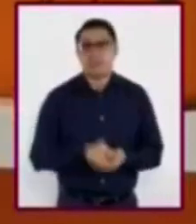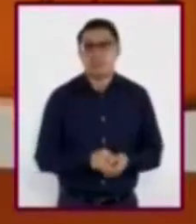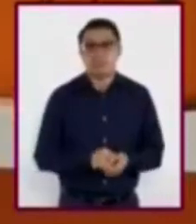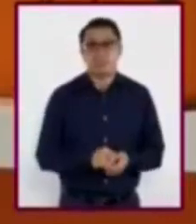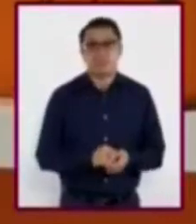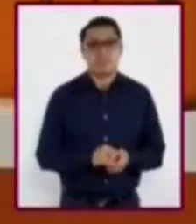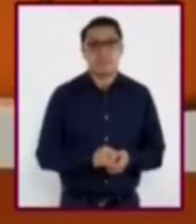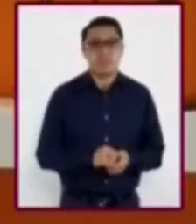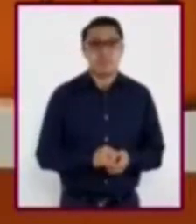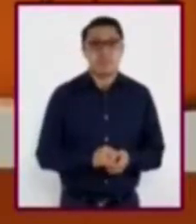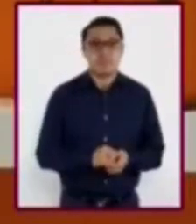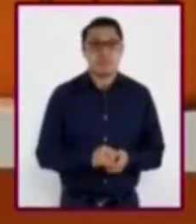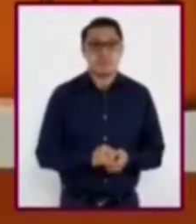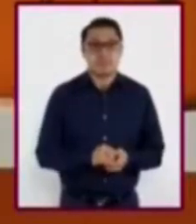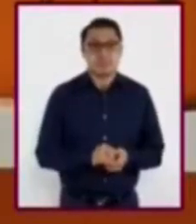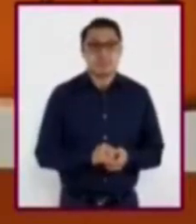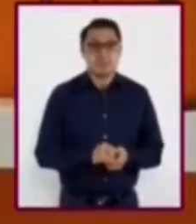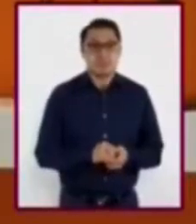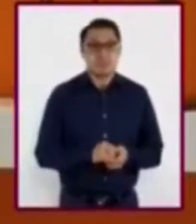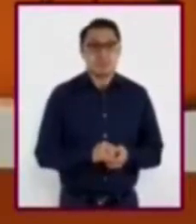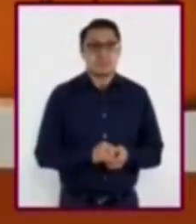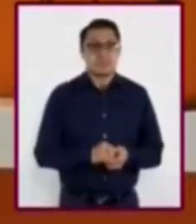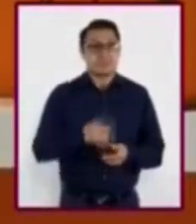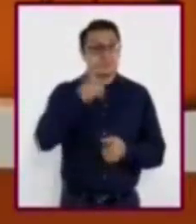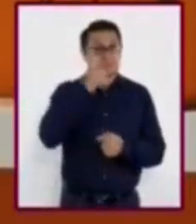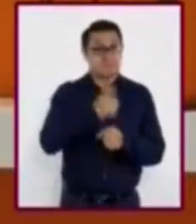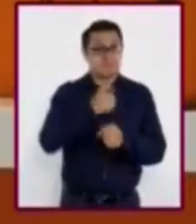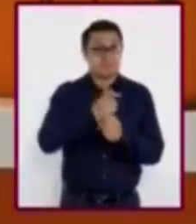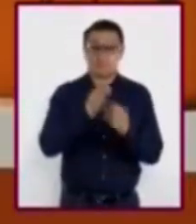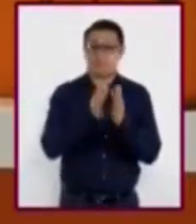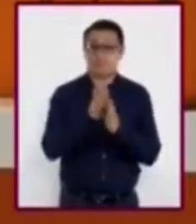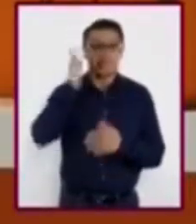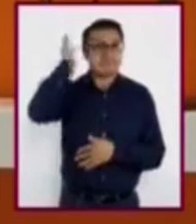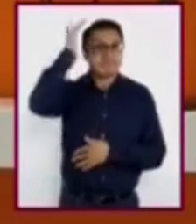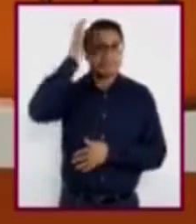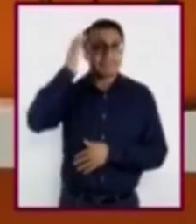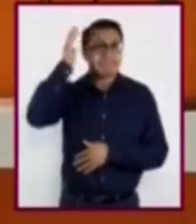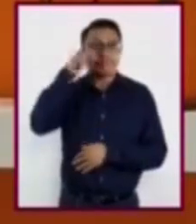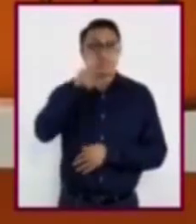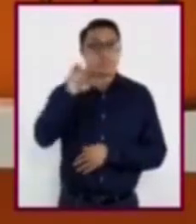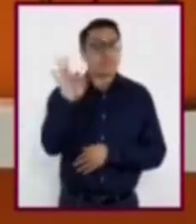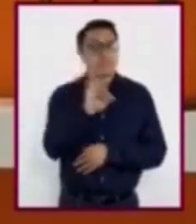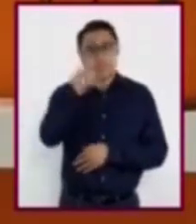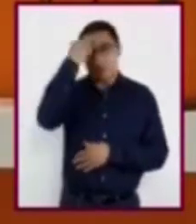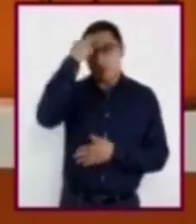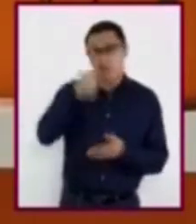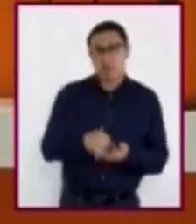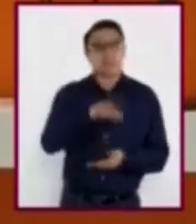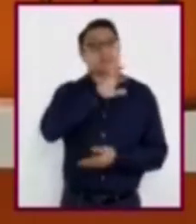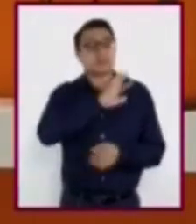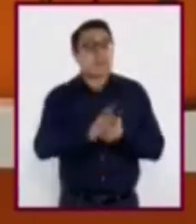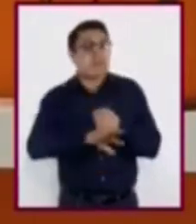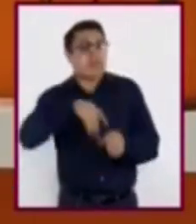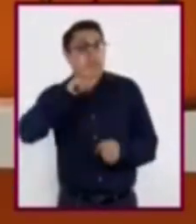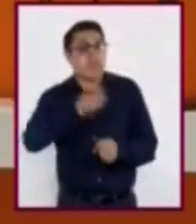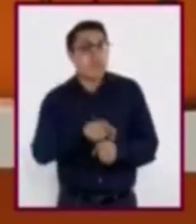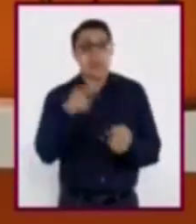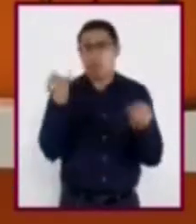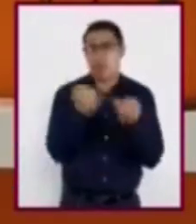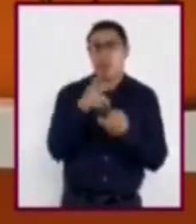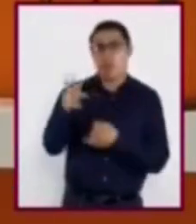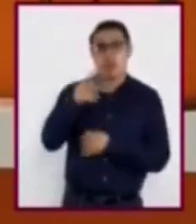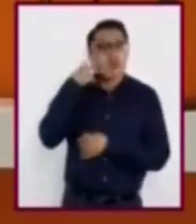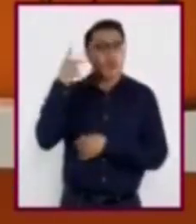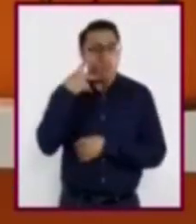Lo primero sobre lo que me gustaría que reflexionaran es si consideran que los animales, como el puma, ejercen su libertad.